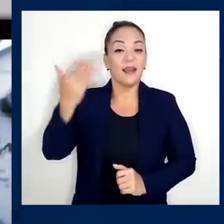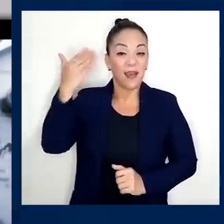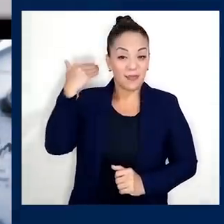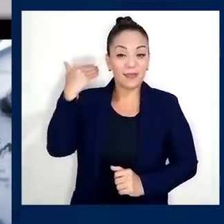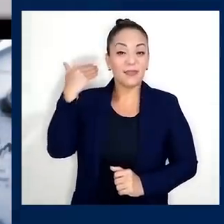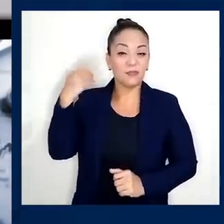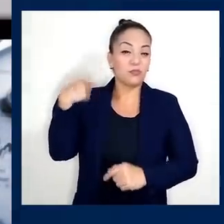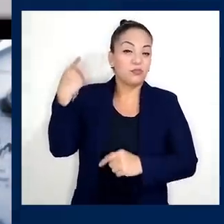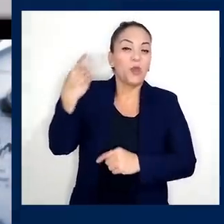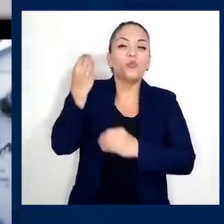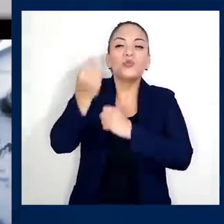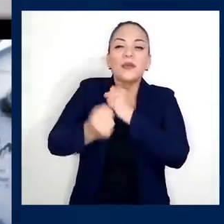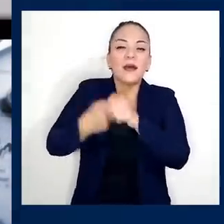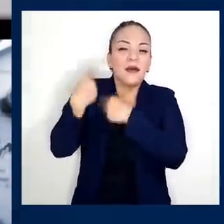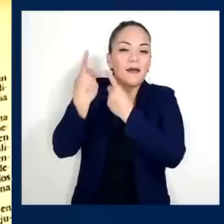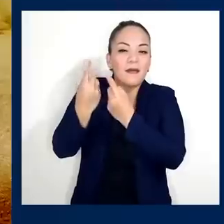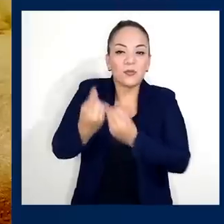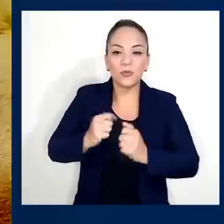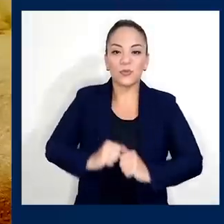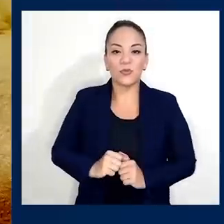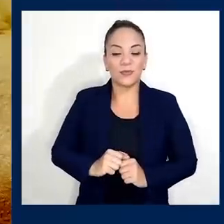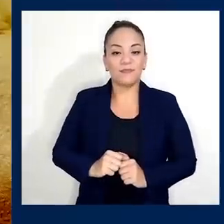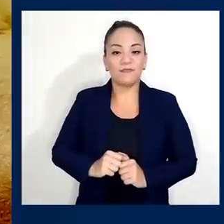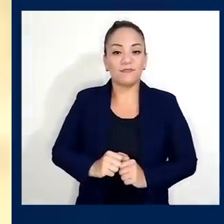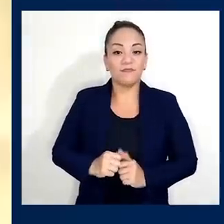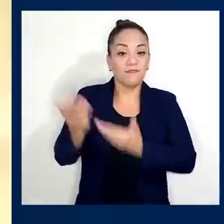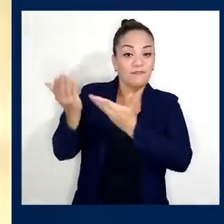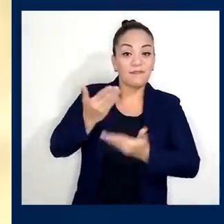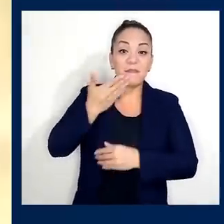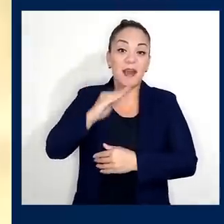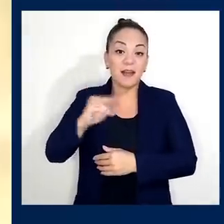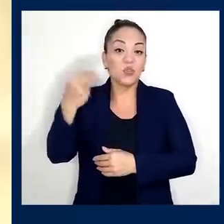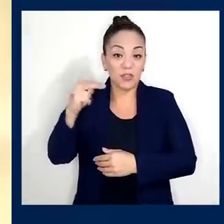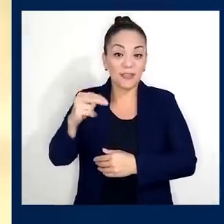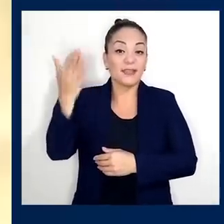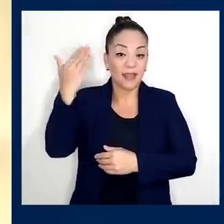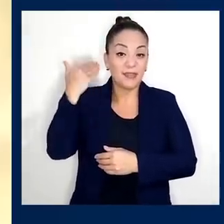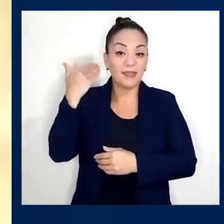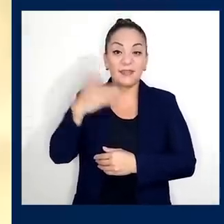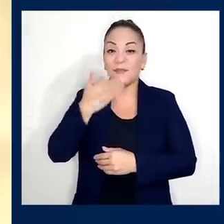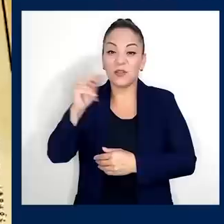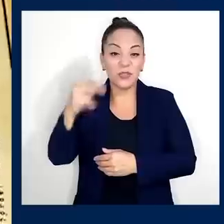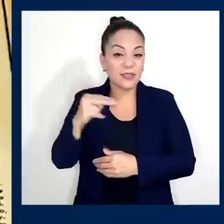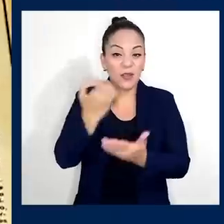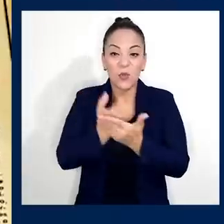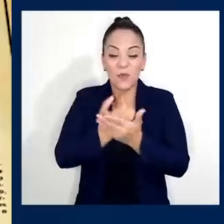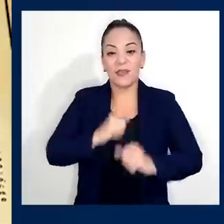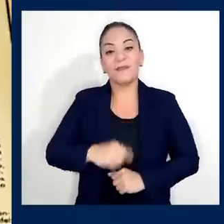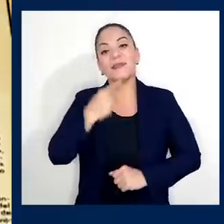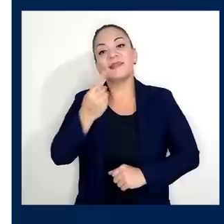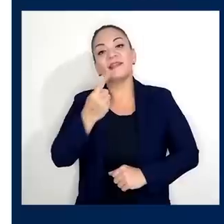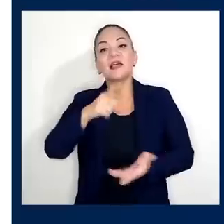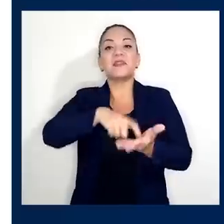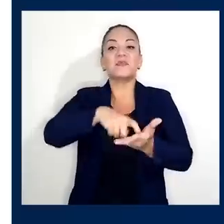cuantas décadas solo recibíamos malas noticias sobre la economía. Que